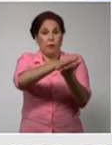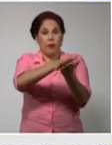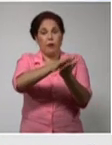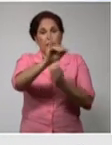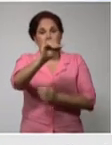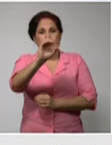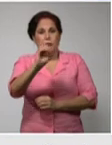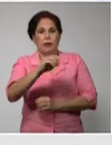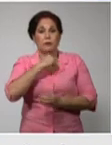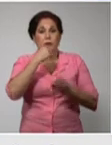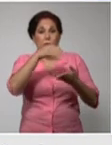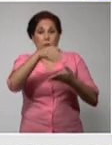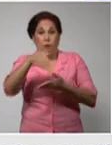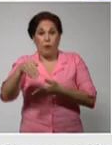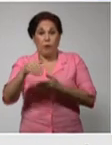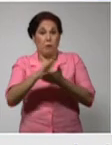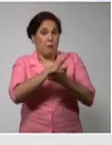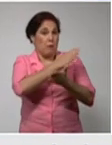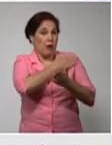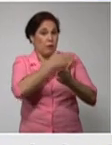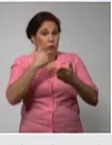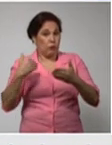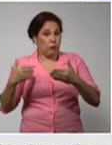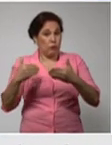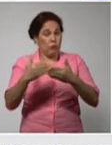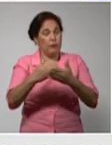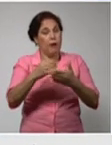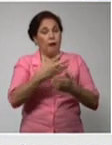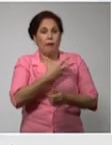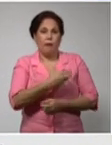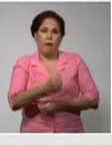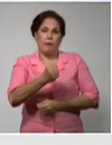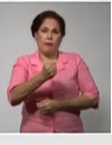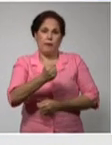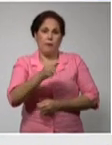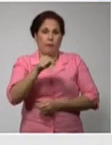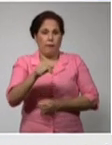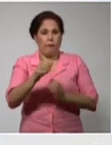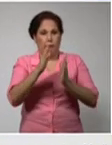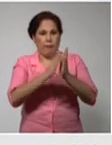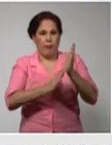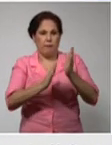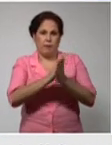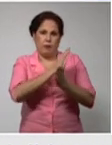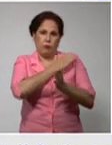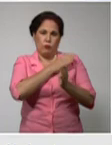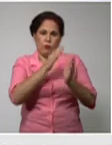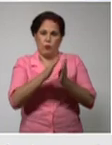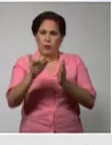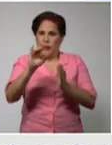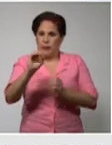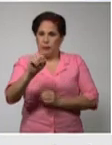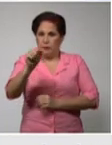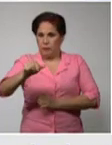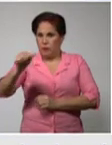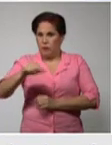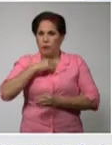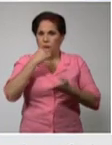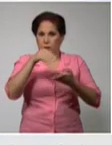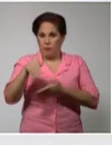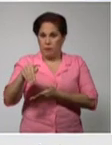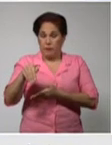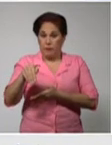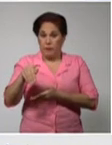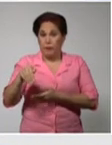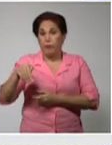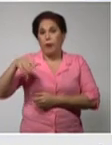decesos como consecuencia de la enfermedad lamentablemente en lo que va del mes de marzo el occidente del país con cifras muy